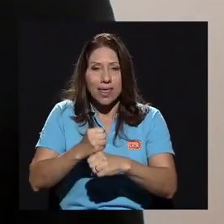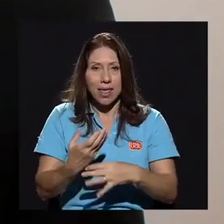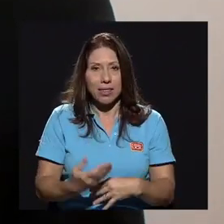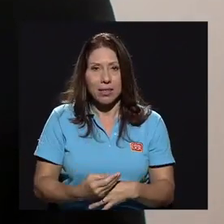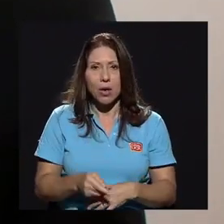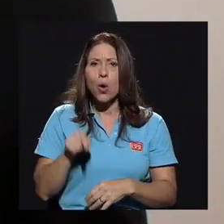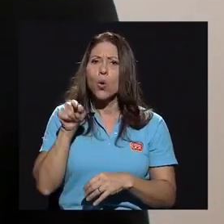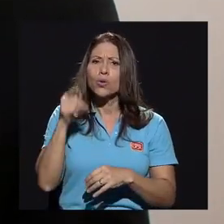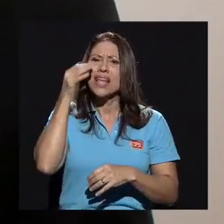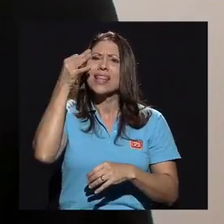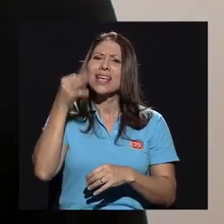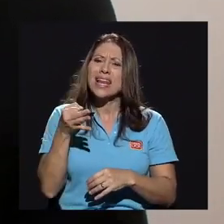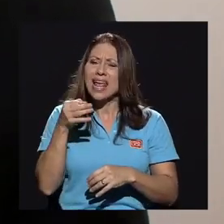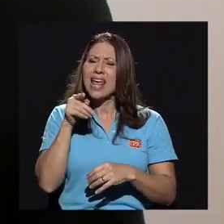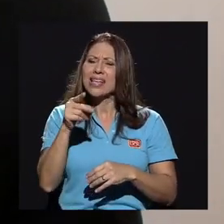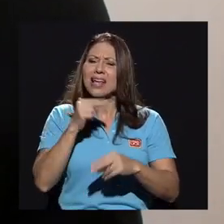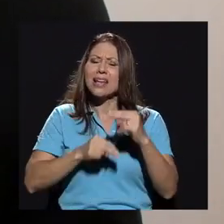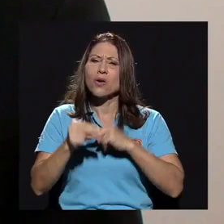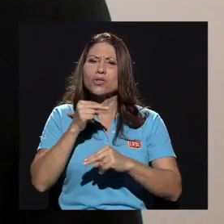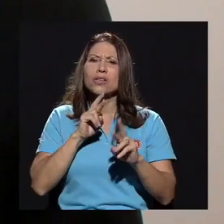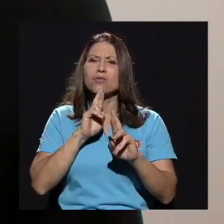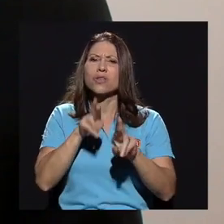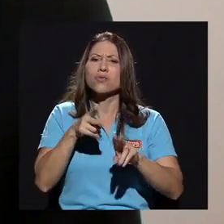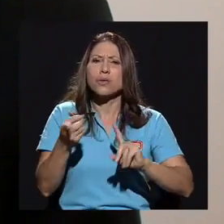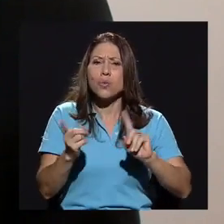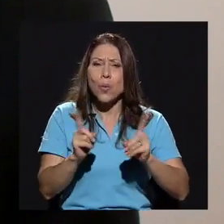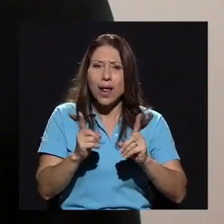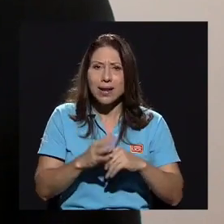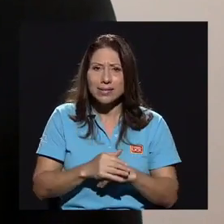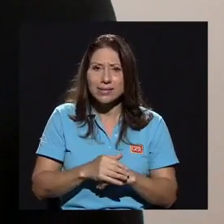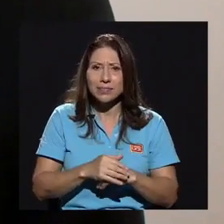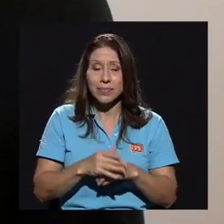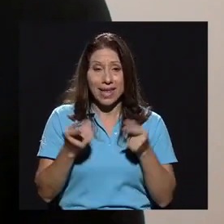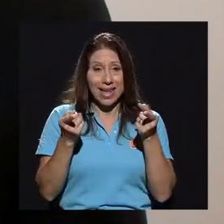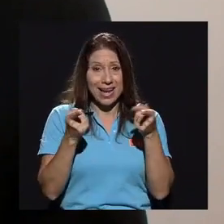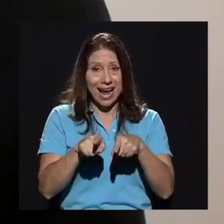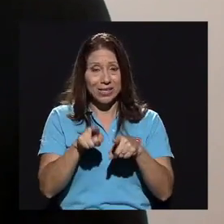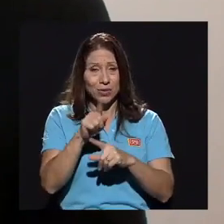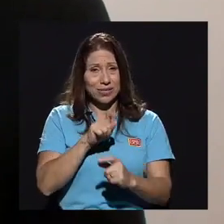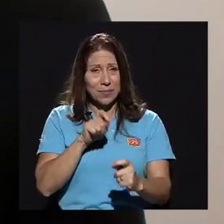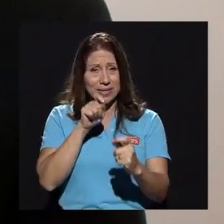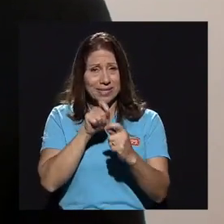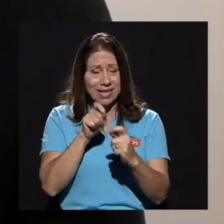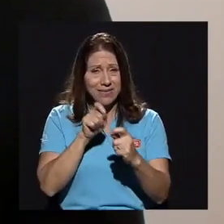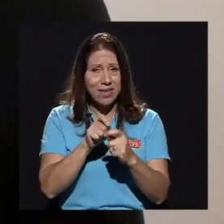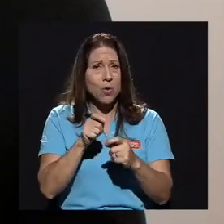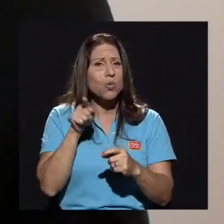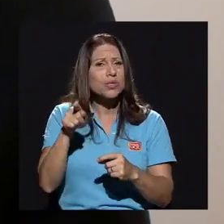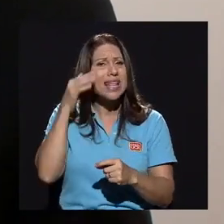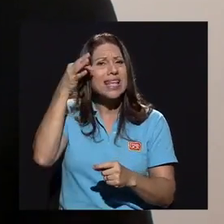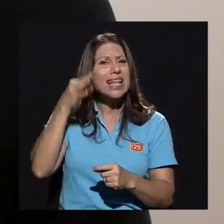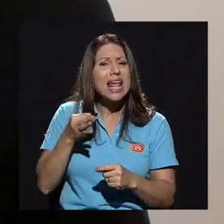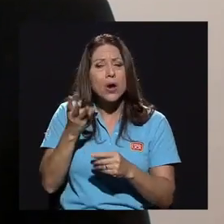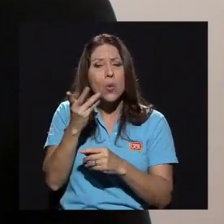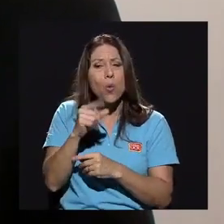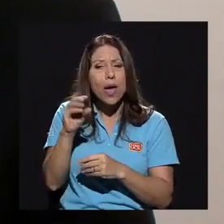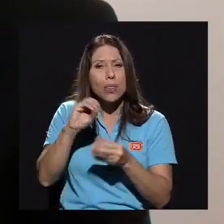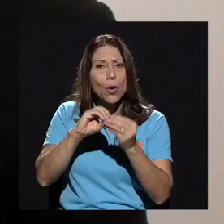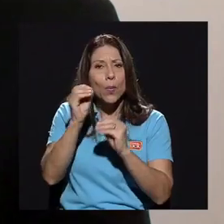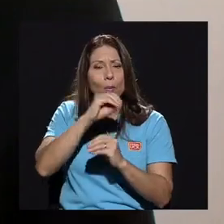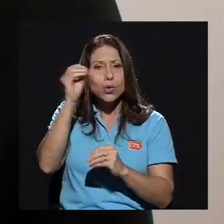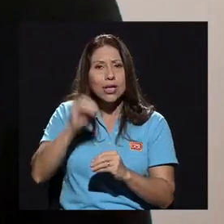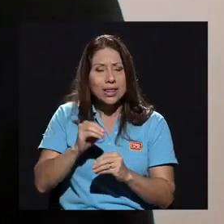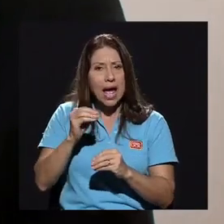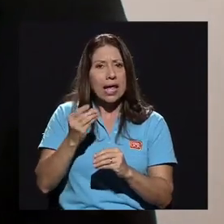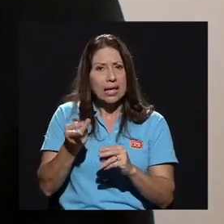¿Qué resultados cree que debe arrojar esta negociación de la convención colectiva? Y en el caso específico de la anualidad, ¿qué porcentaje considera usted que debe ser